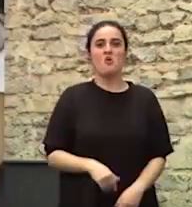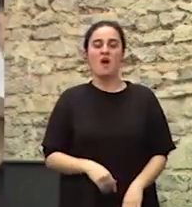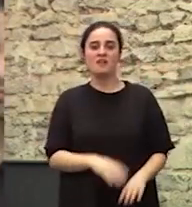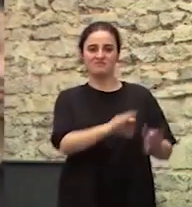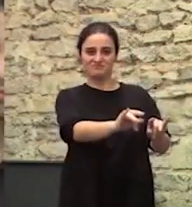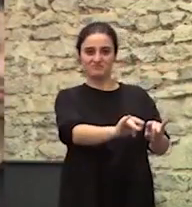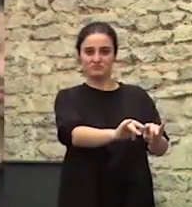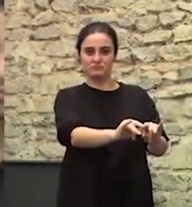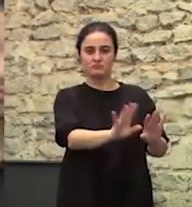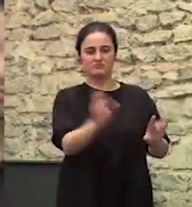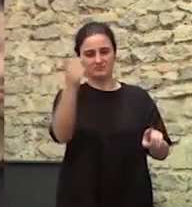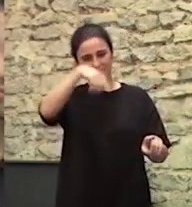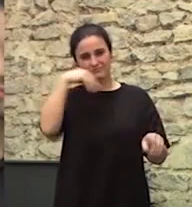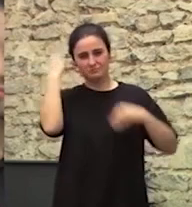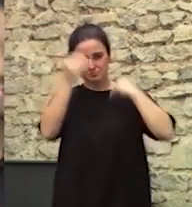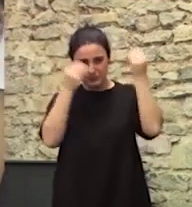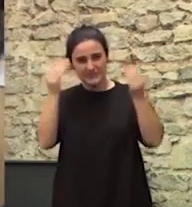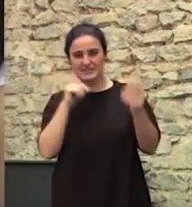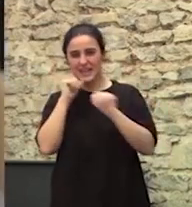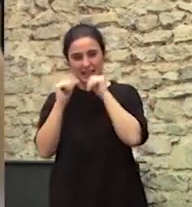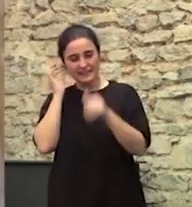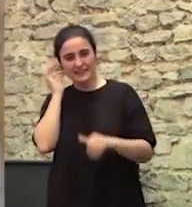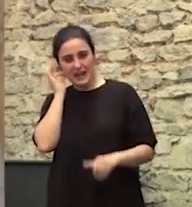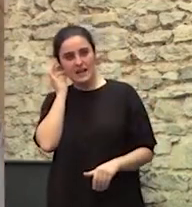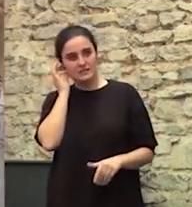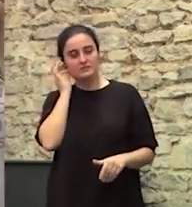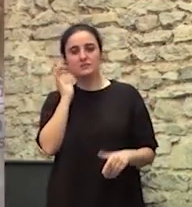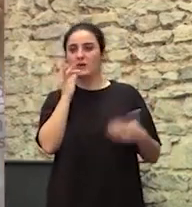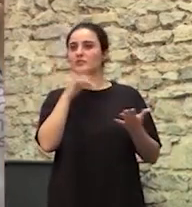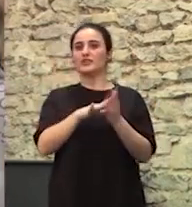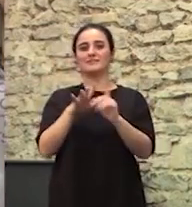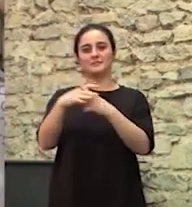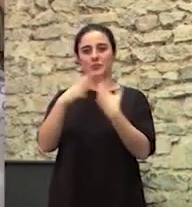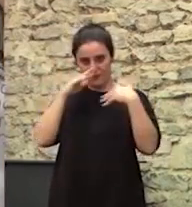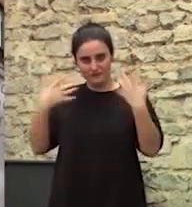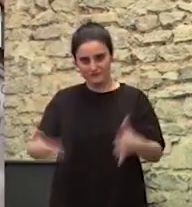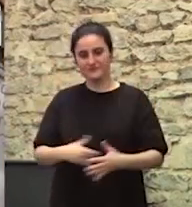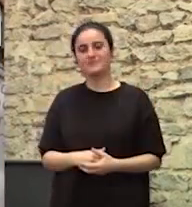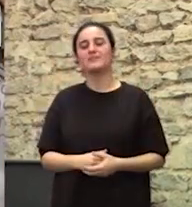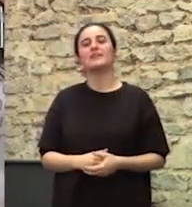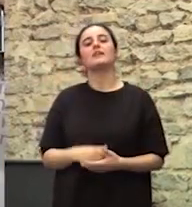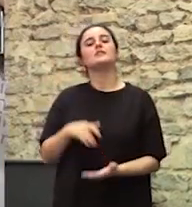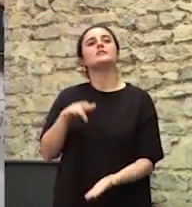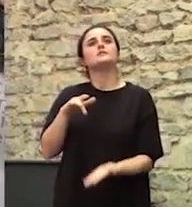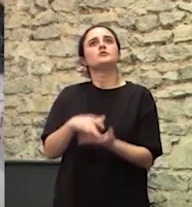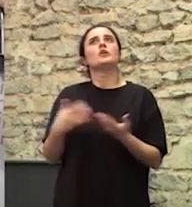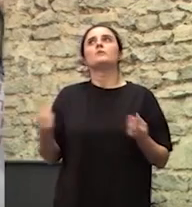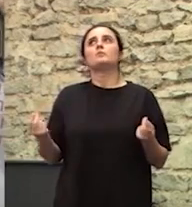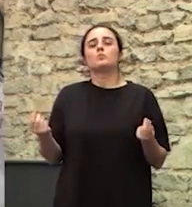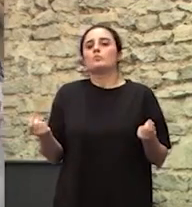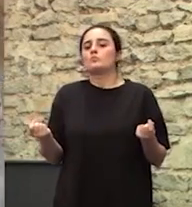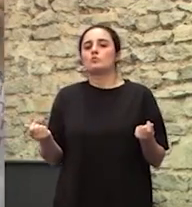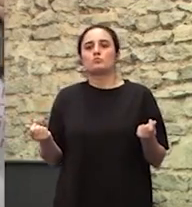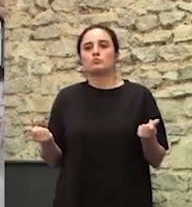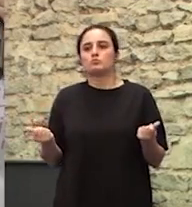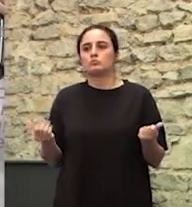que tenemos Pero vosotras creéis que las mujeres gitanas Tal y como está el panorama Tal y como... Tal y la